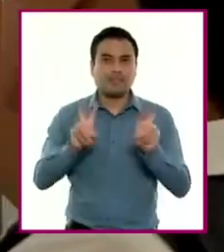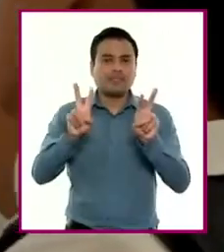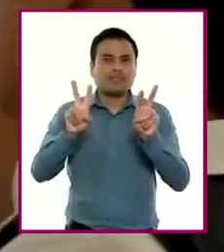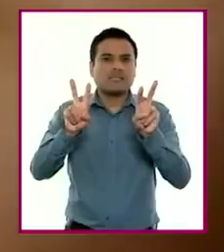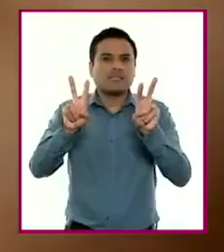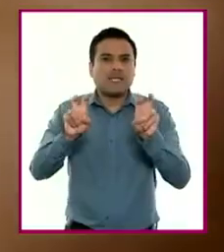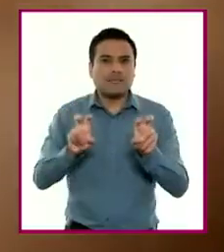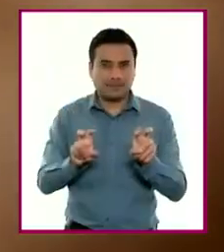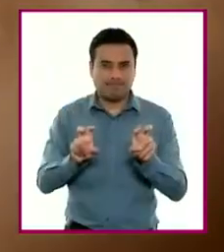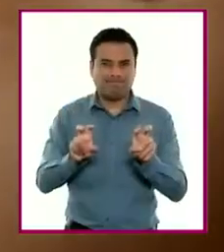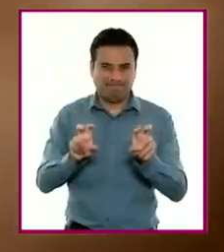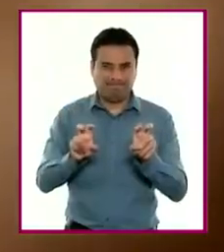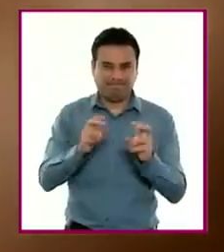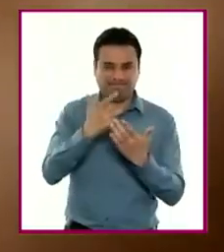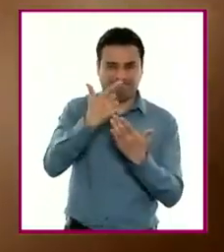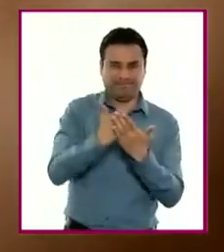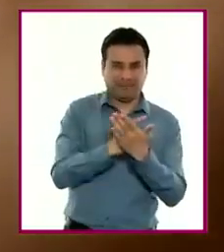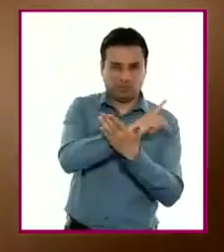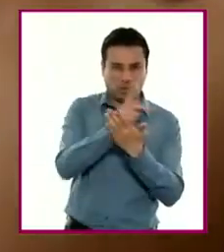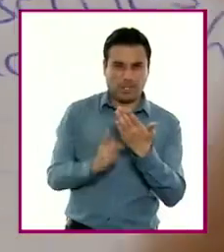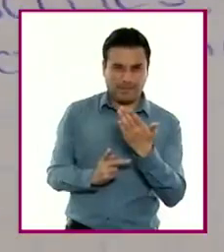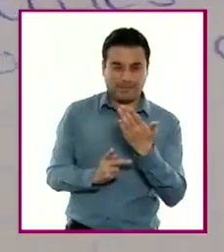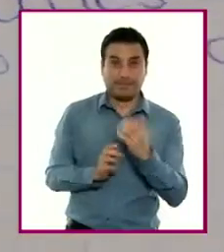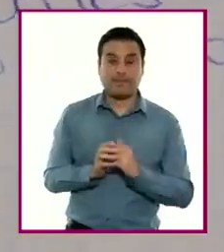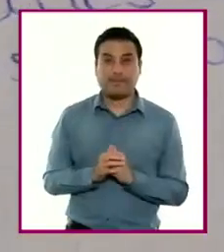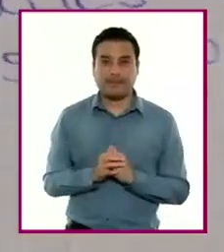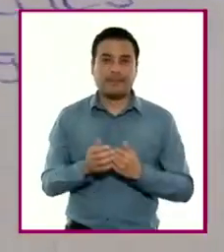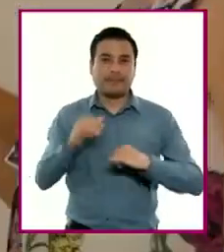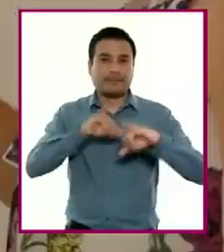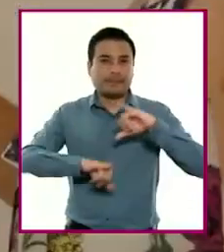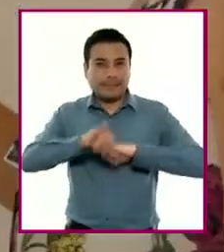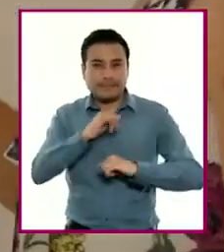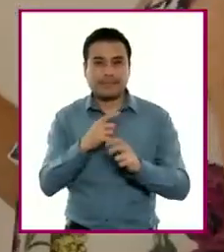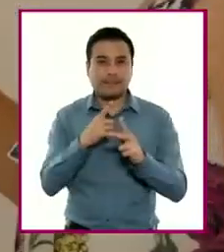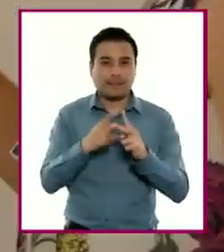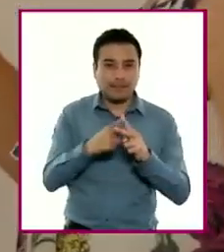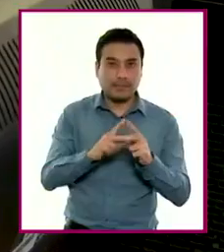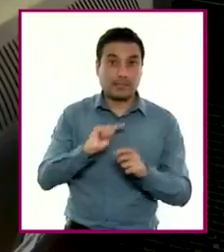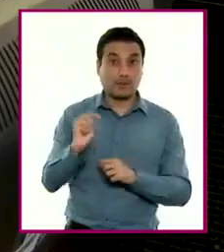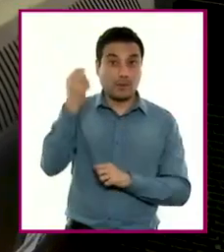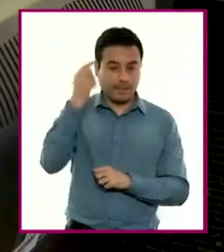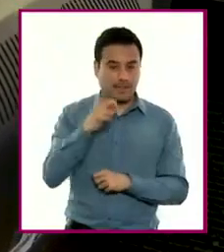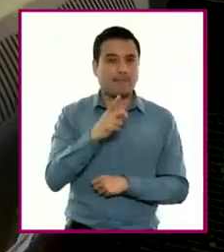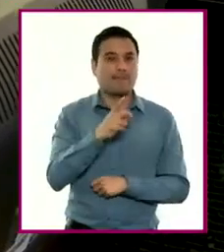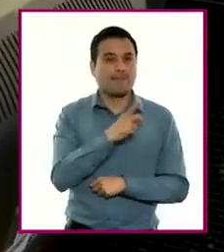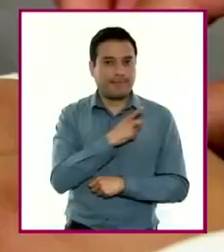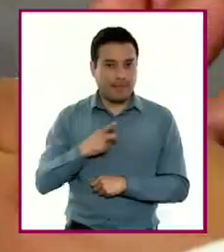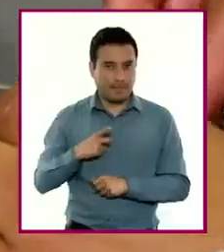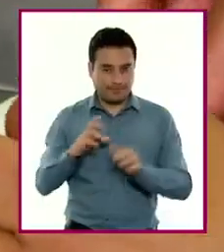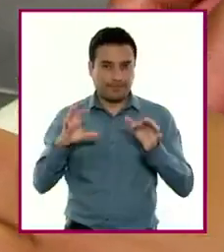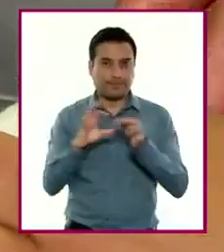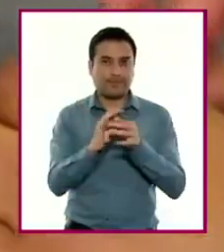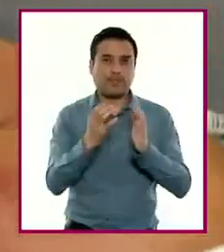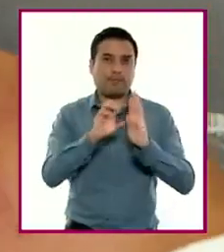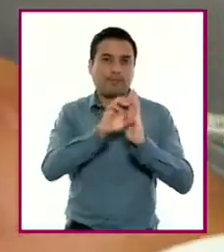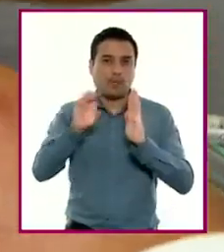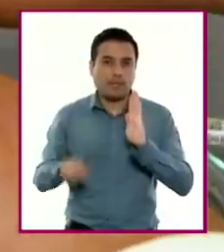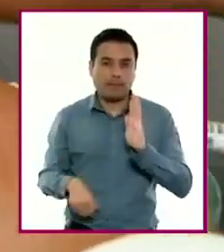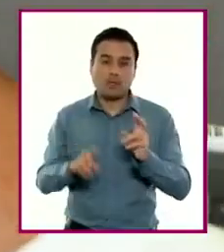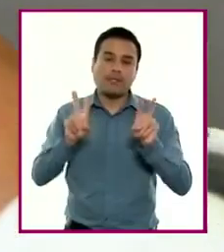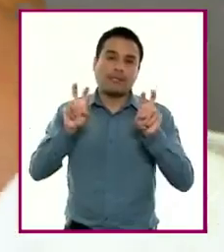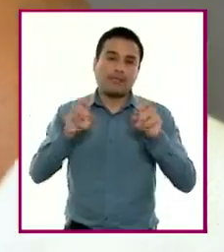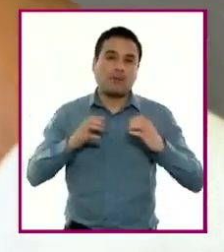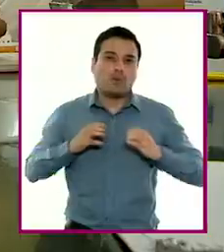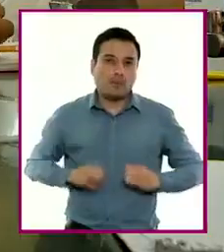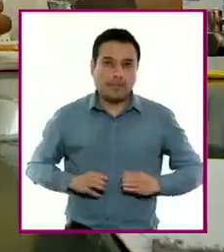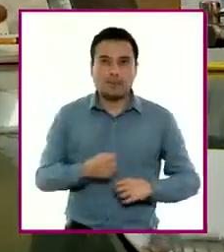los contenidos permita conectar las ideas básicas de las ciencias, las matemáticas y la tecnología, mediante modelos como